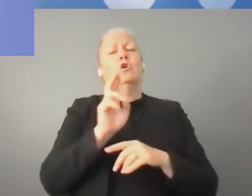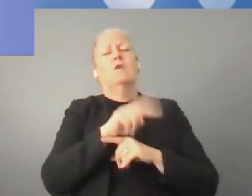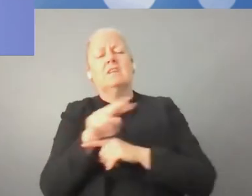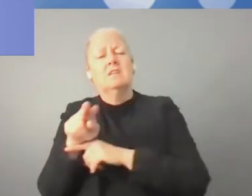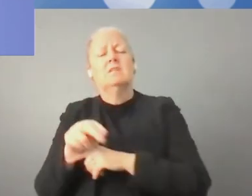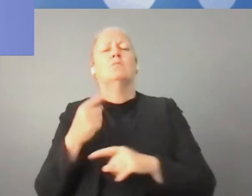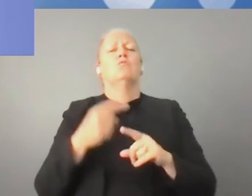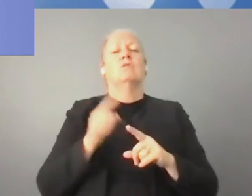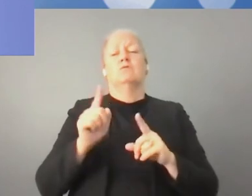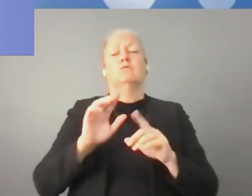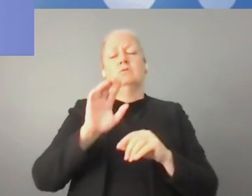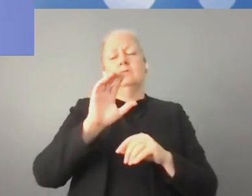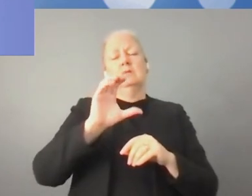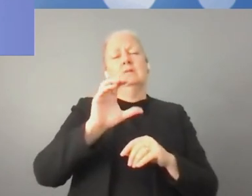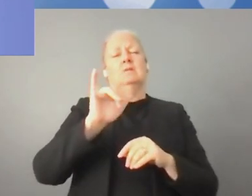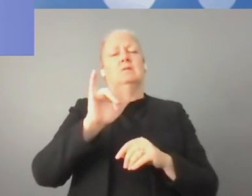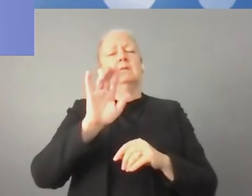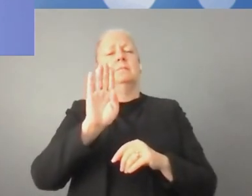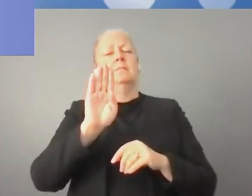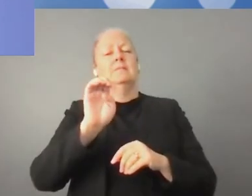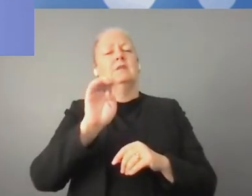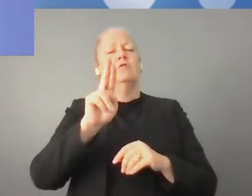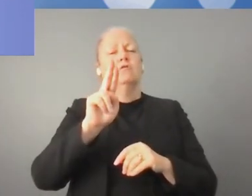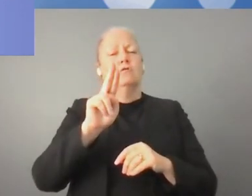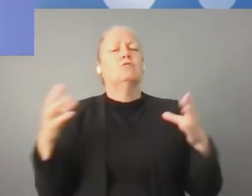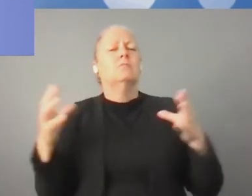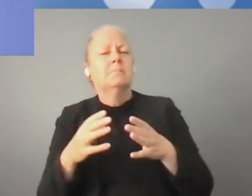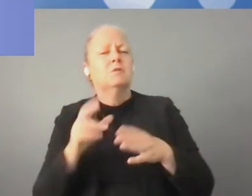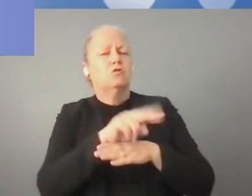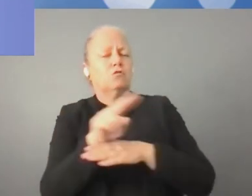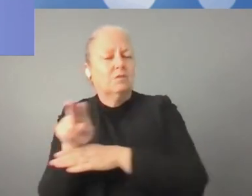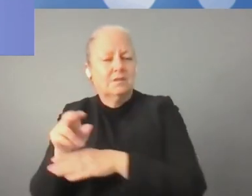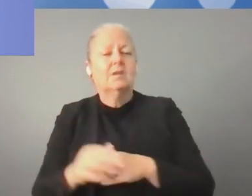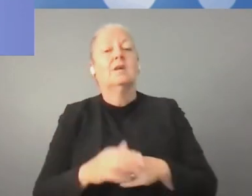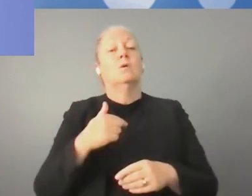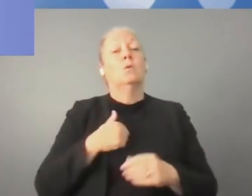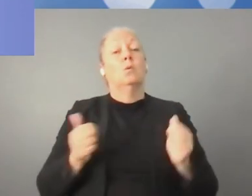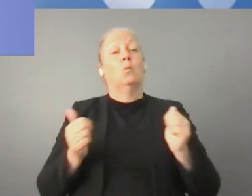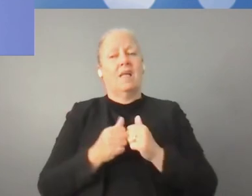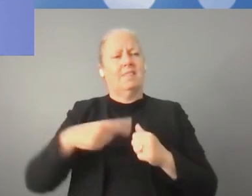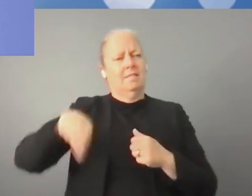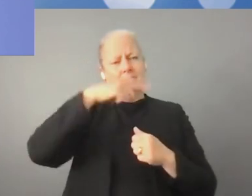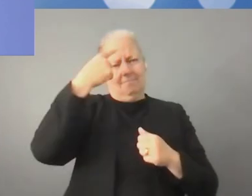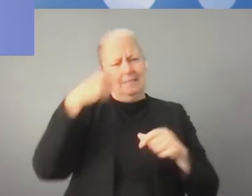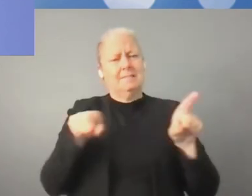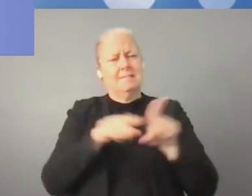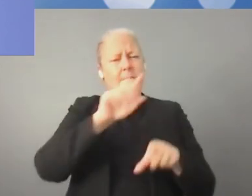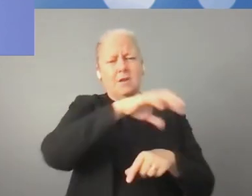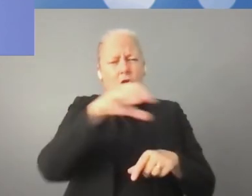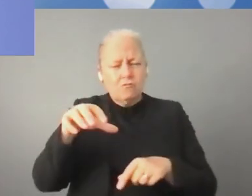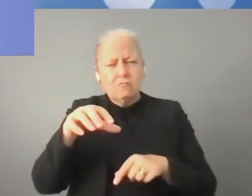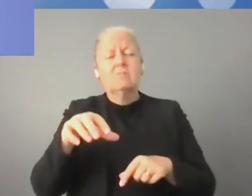los grupos de trabajo de la ONU. Son grupos de trabajo referentes a los nuevos servicios digitales y también a la